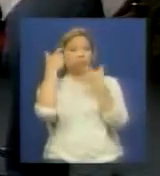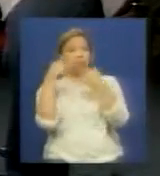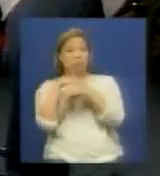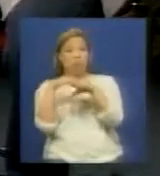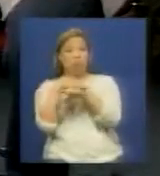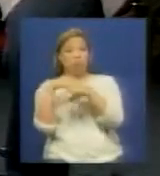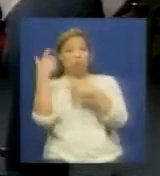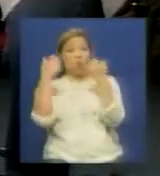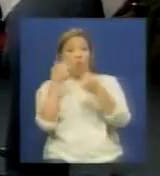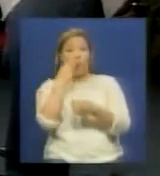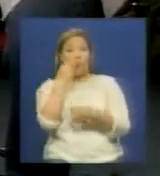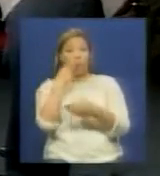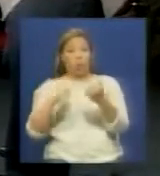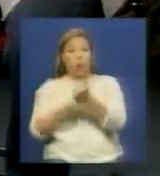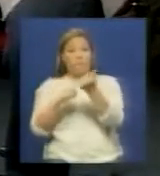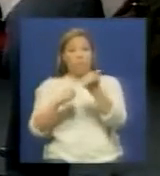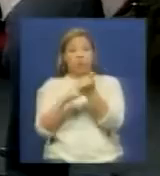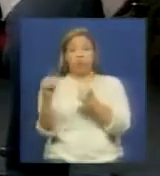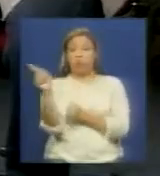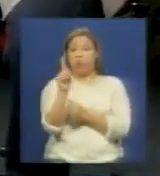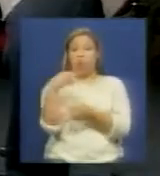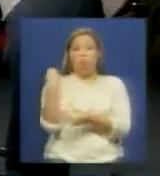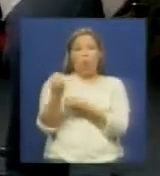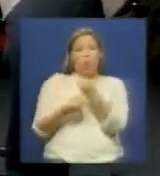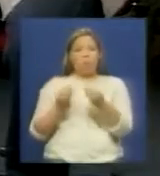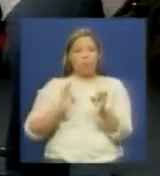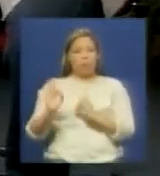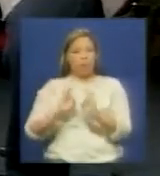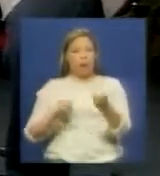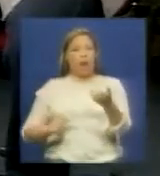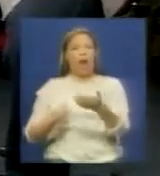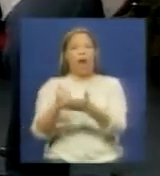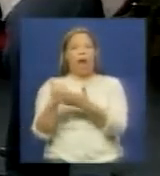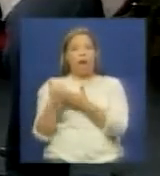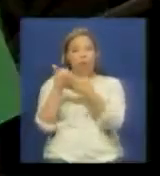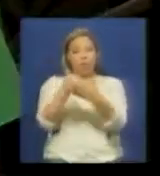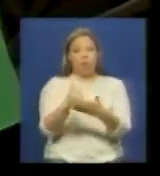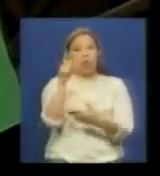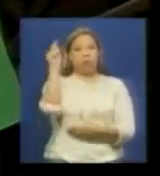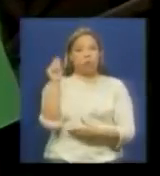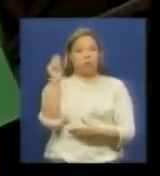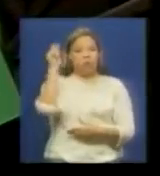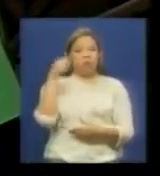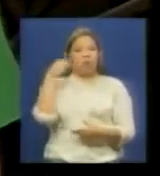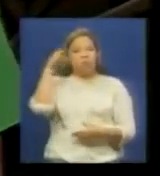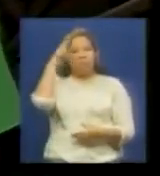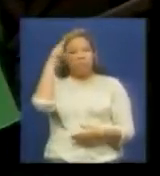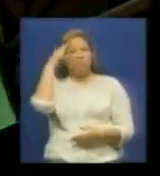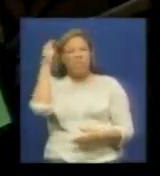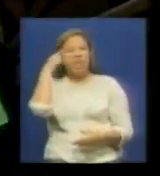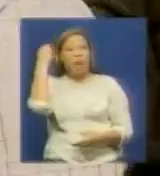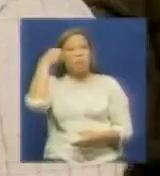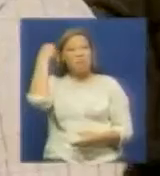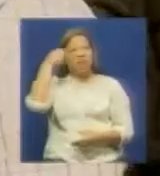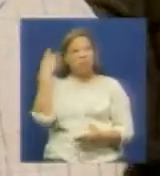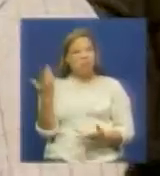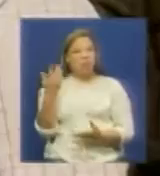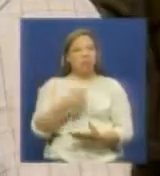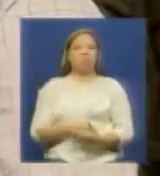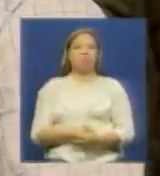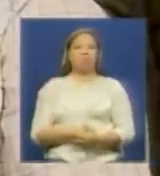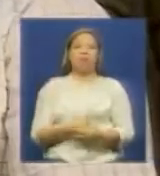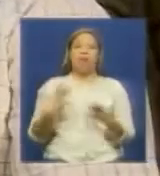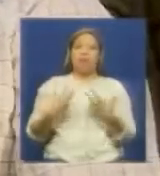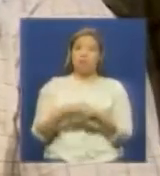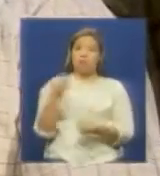preparados y bueno ya también a medida de conclusiones para que la gente pueda llevarse eso en la mente Carmelo por supuesto debemos